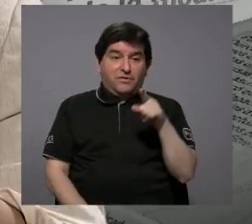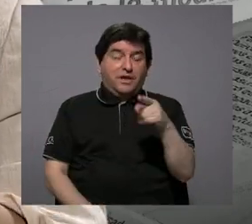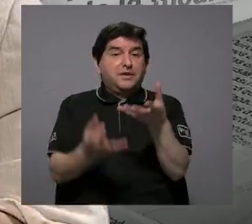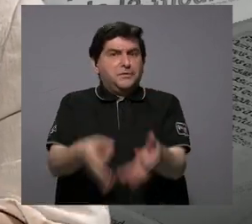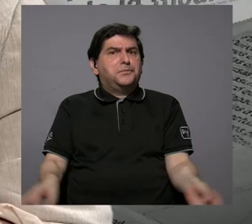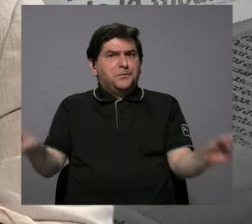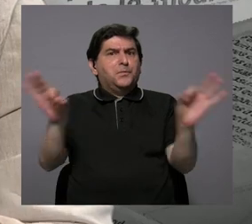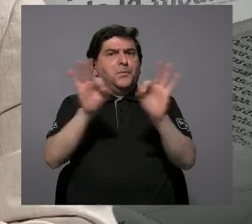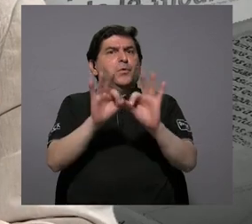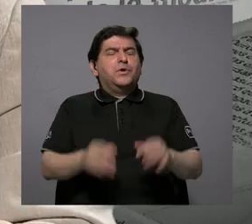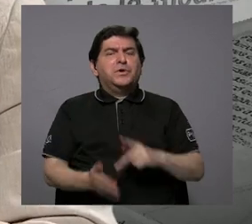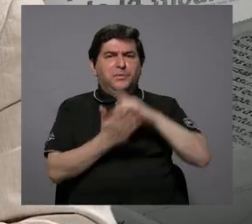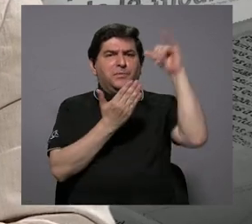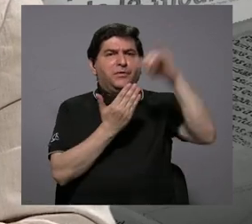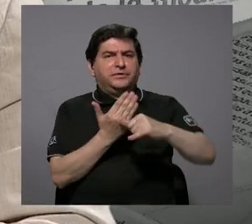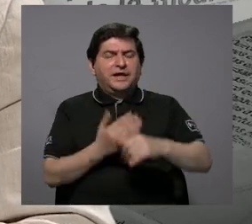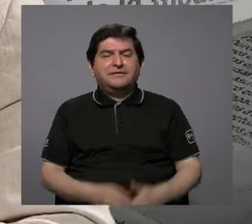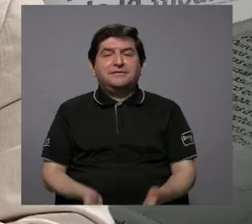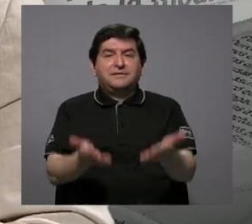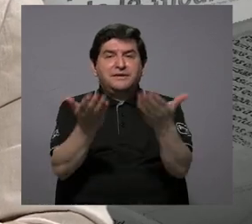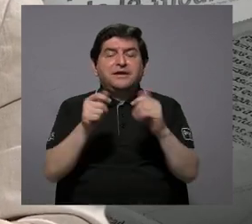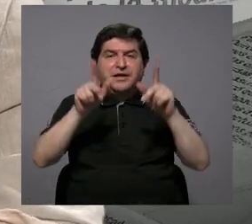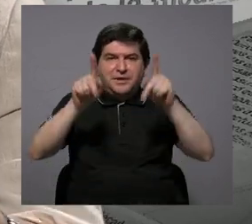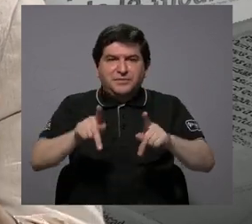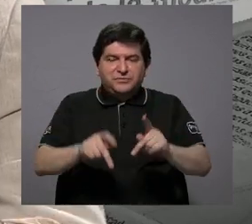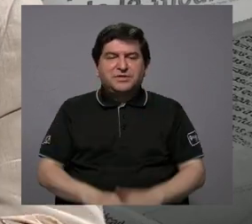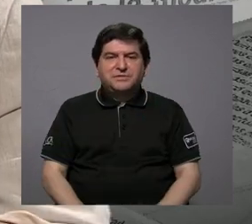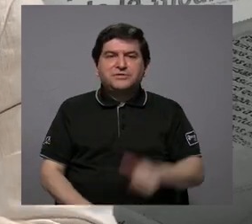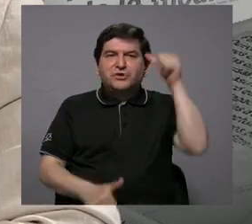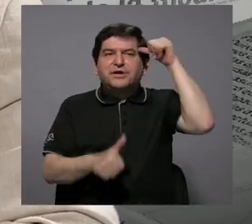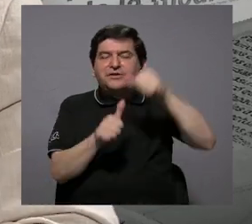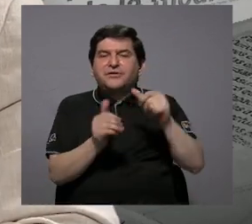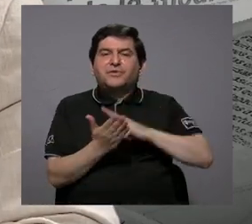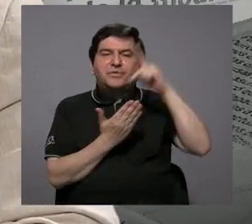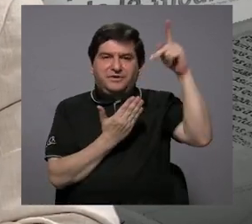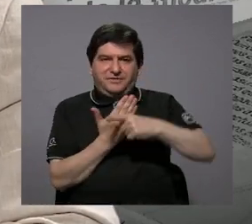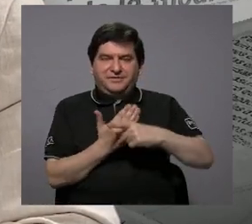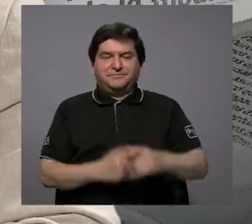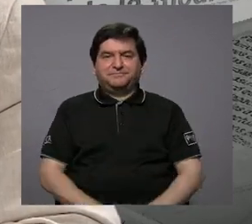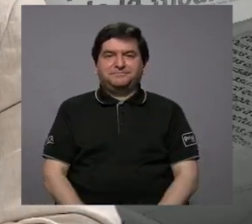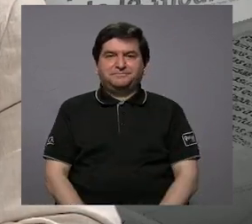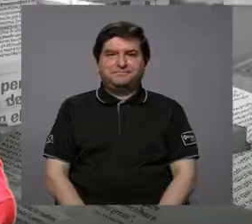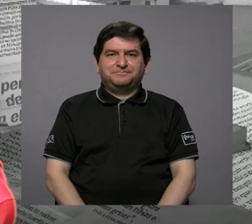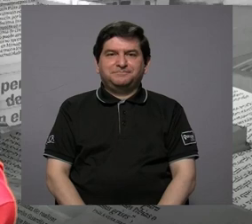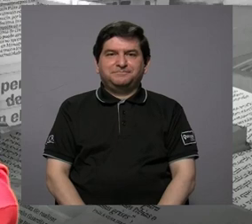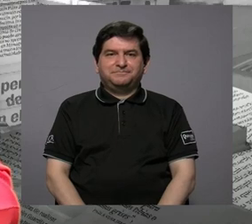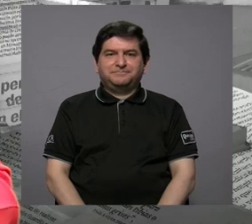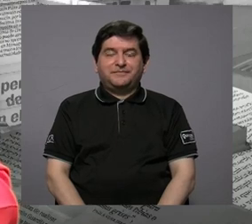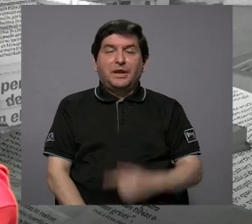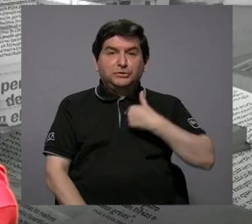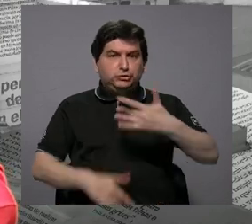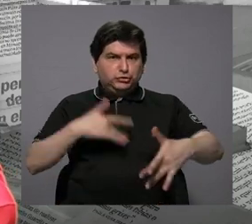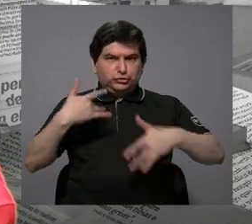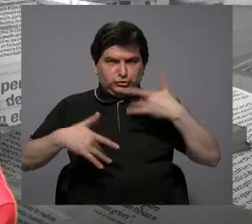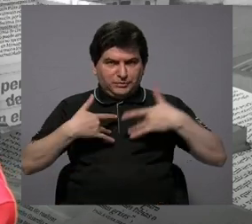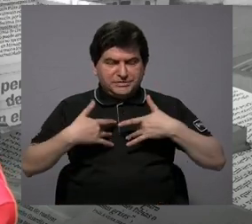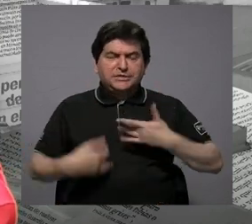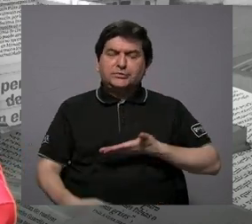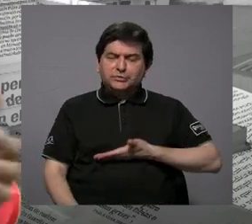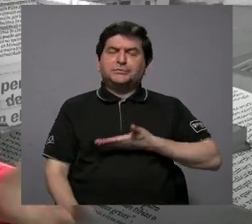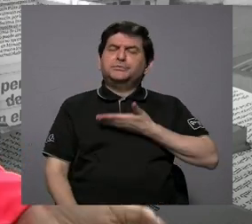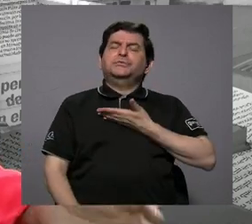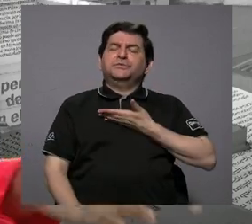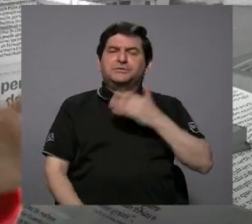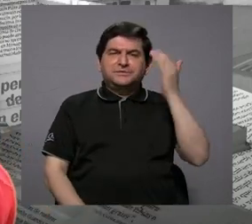pues es lo más rescatable de este proyecto y al fin y al cabo lo que queremos que la gente se lleve de este programa. Bueno, en realidad yo me